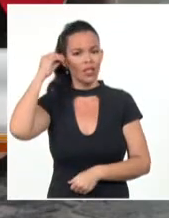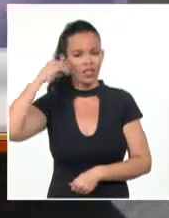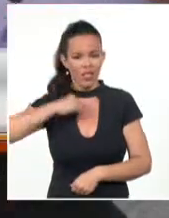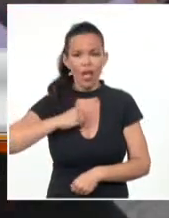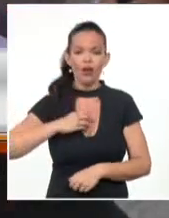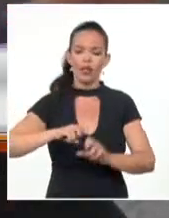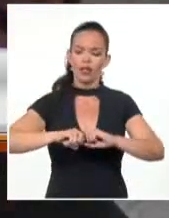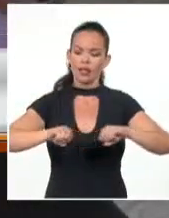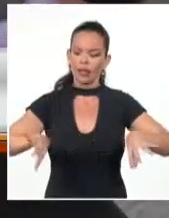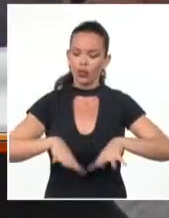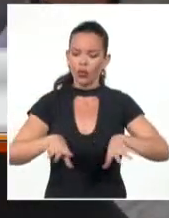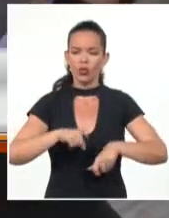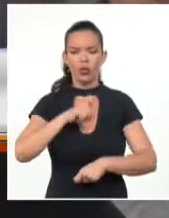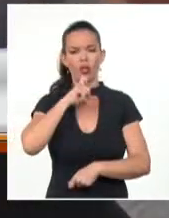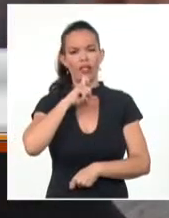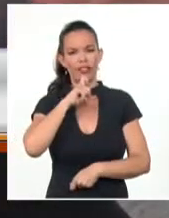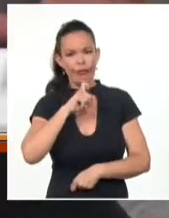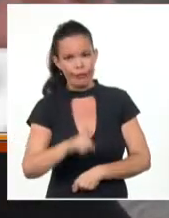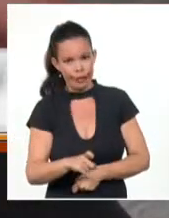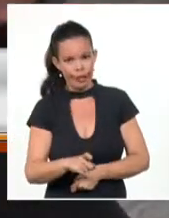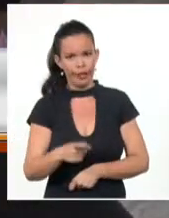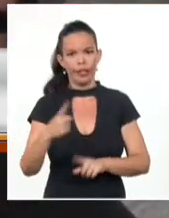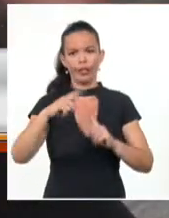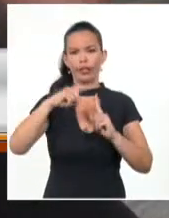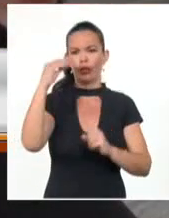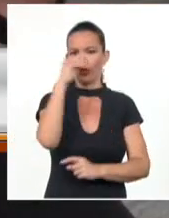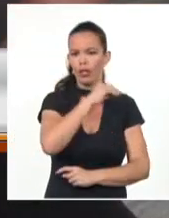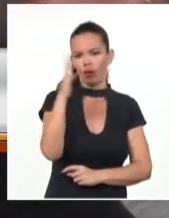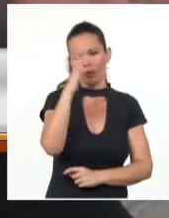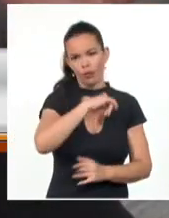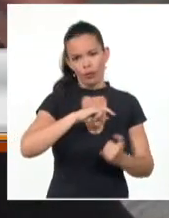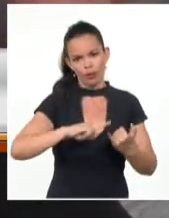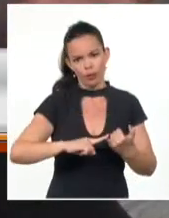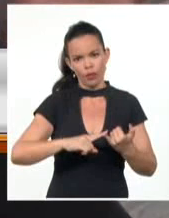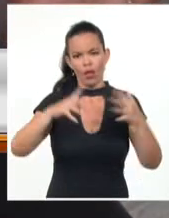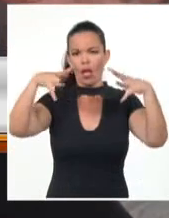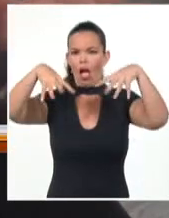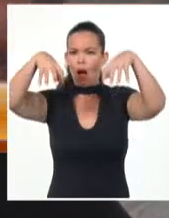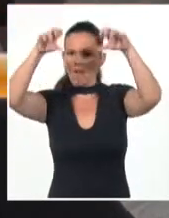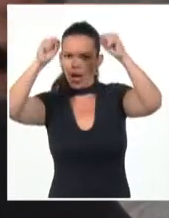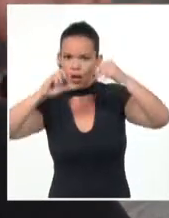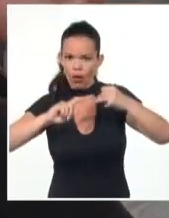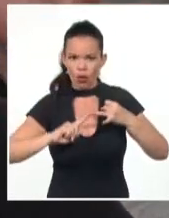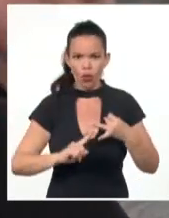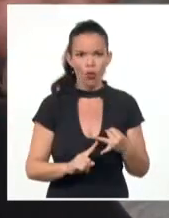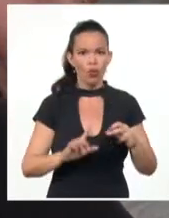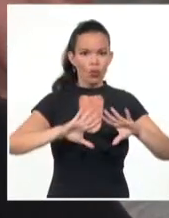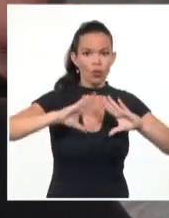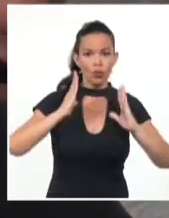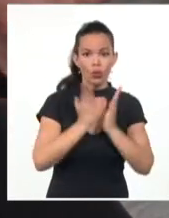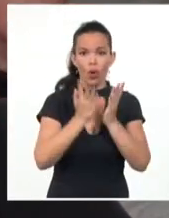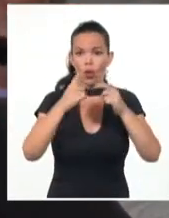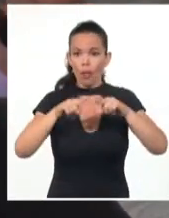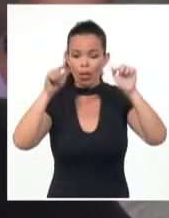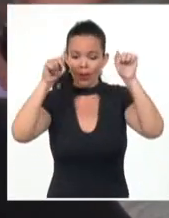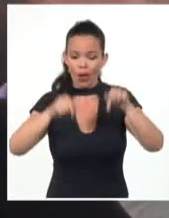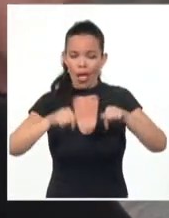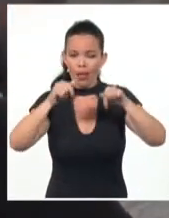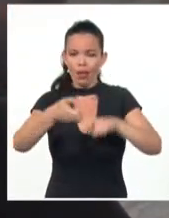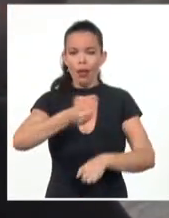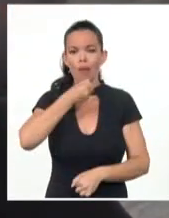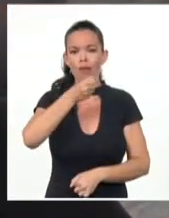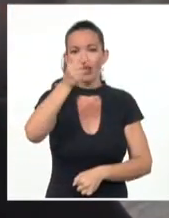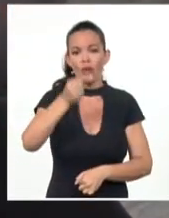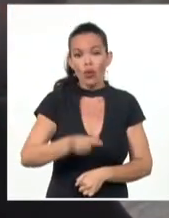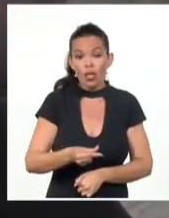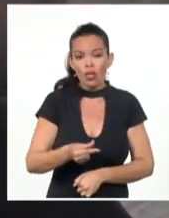tecnológico, en medio de los apagones y de todo, el sistema de prensa de Cuba y los periodistas cubanos nunca le